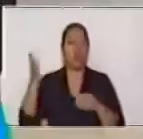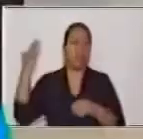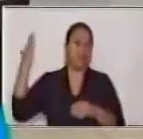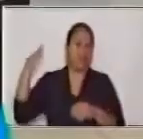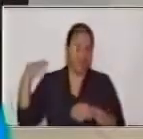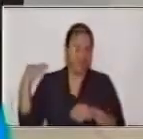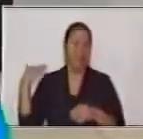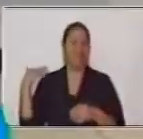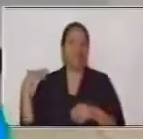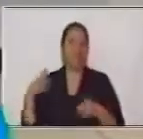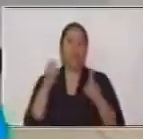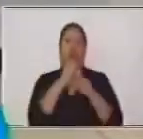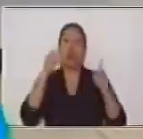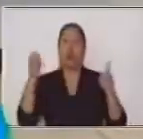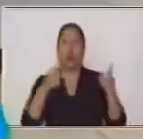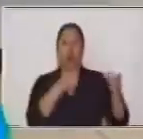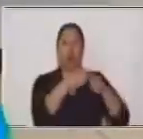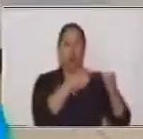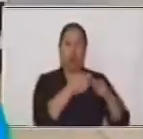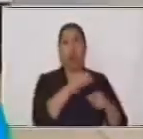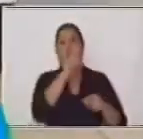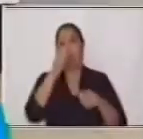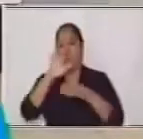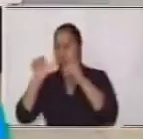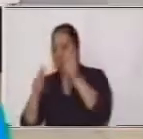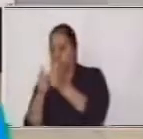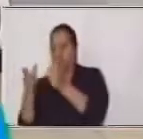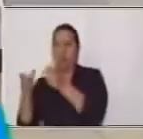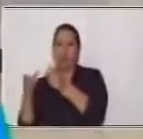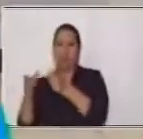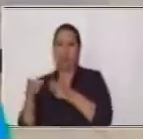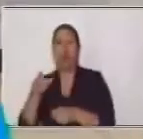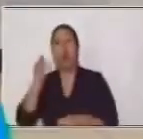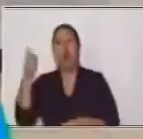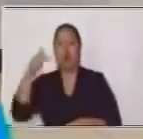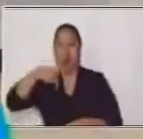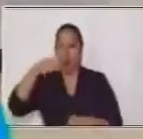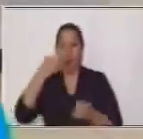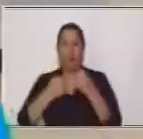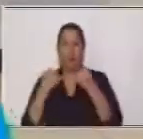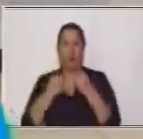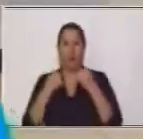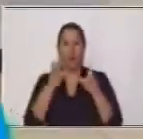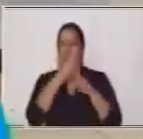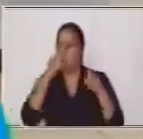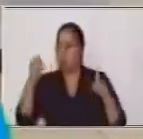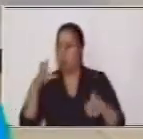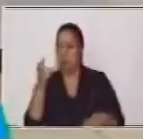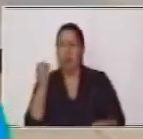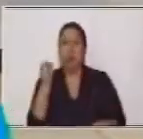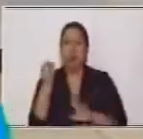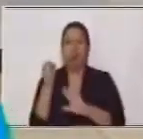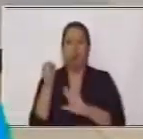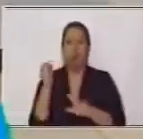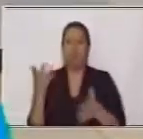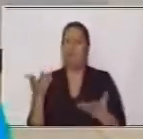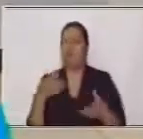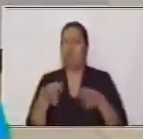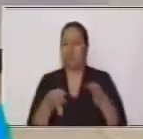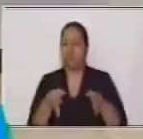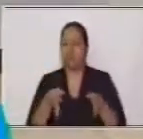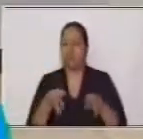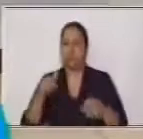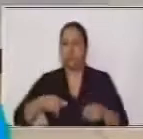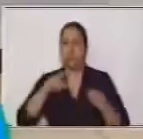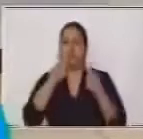subordinadas, y por último, las oraciones yuxtapuestas. Vamos a trabajar, entonces, el tema y